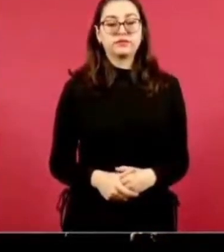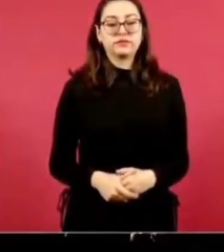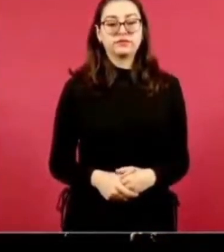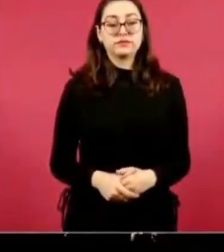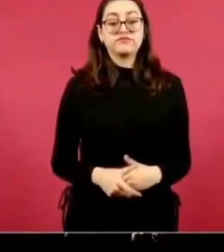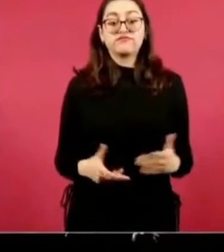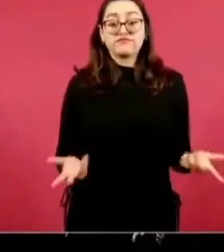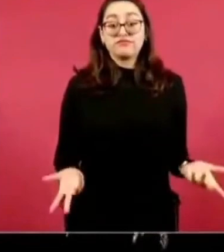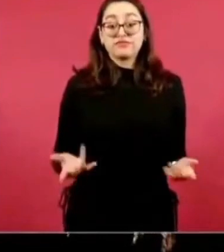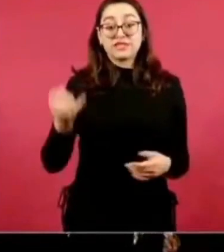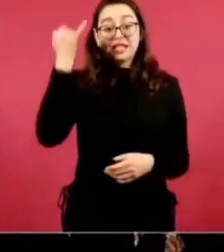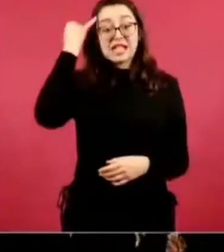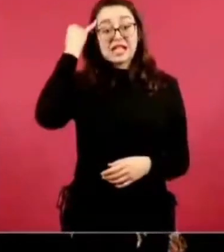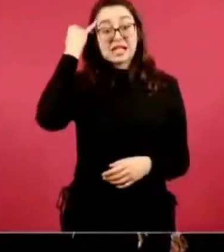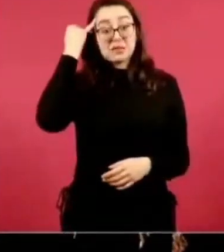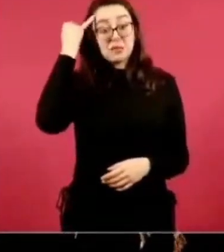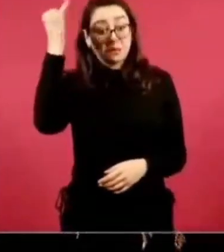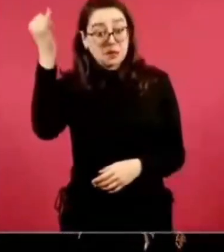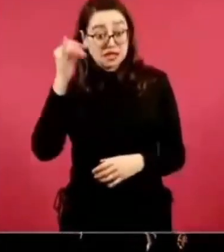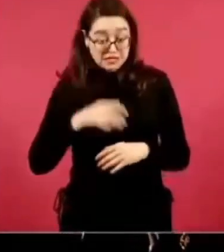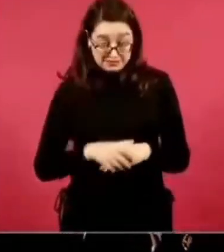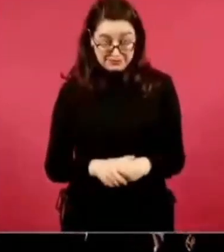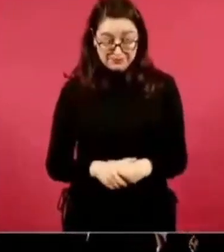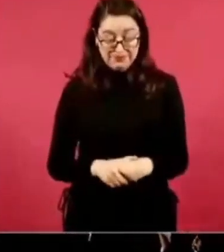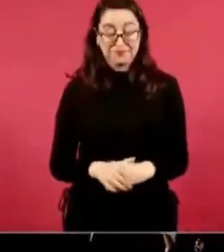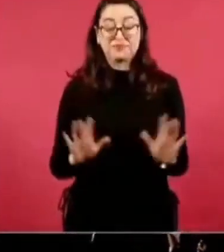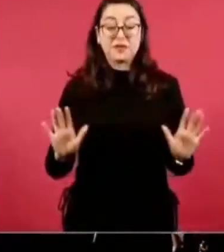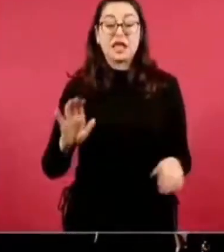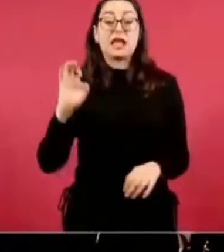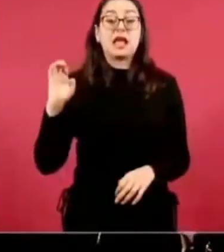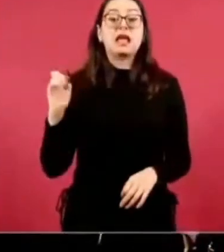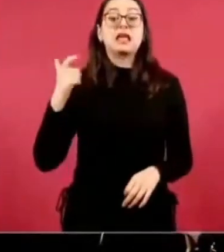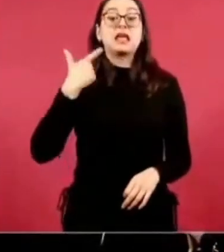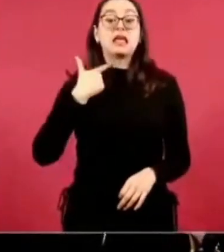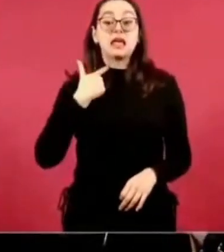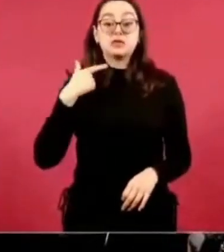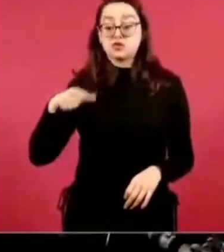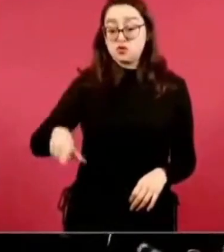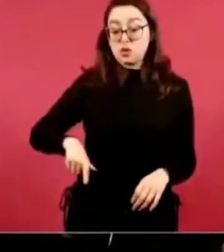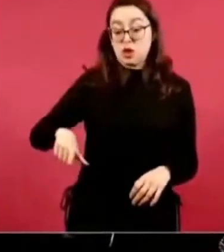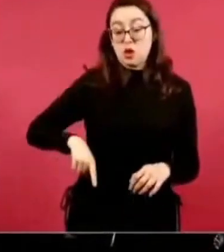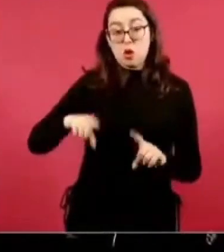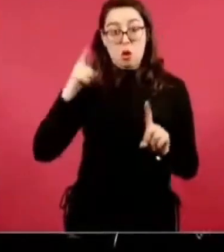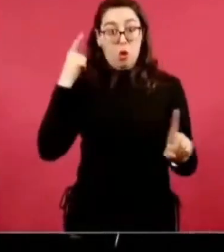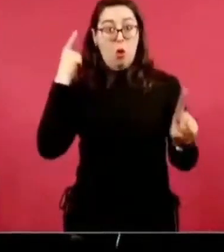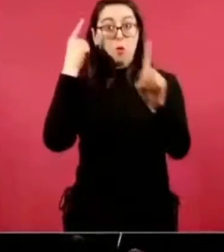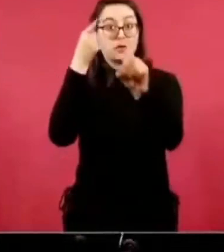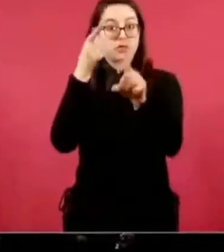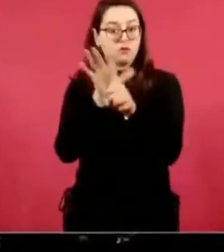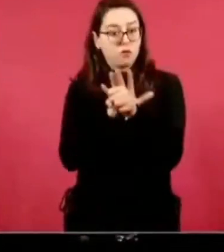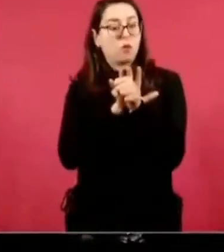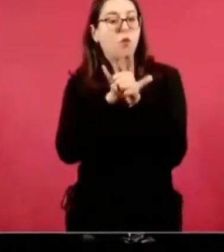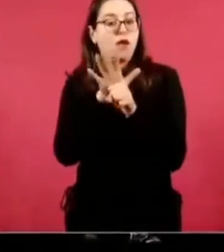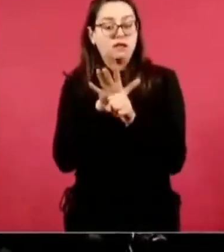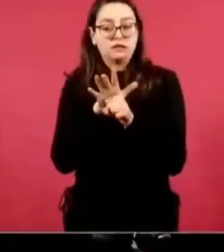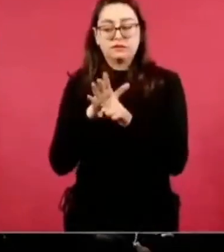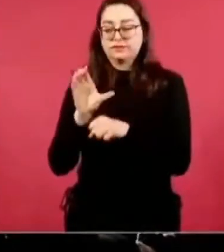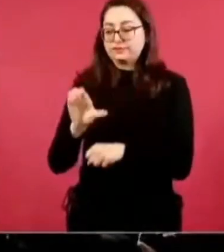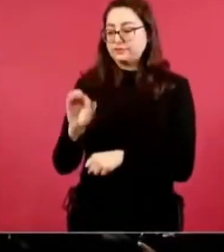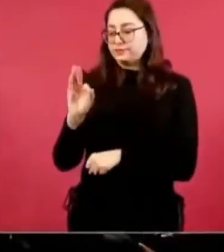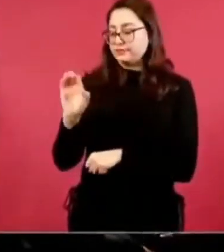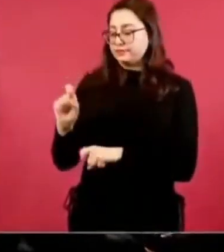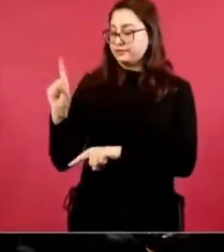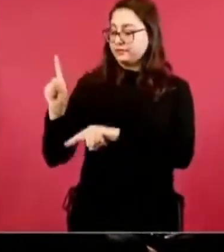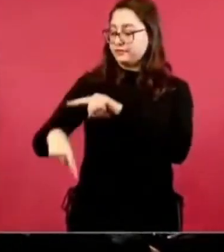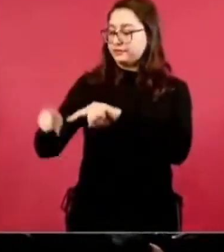íbamos a estar produciendo, si se continúa con la misma política privatizadora, si se hubiese continuado, íbamos a